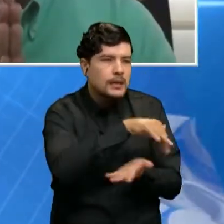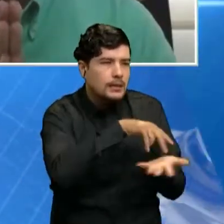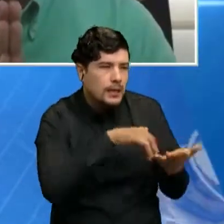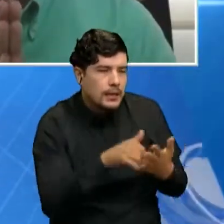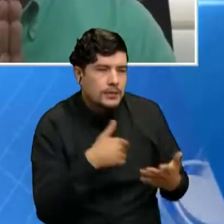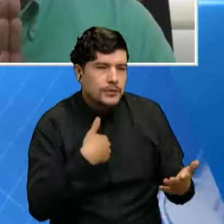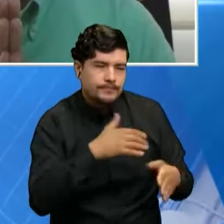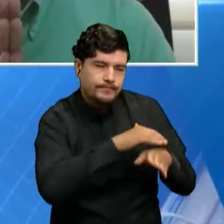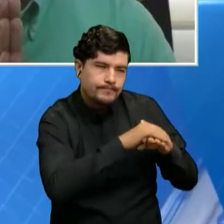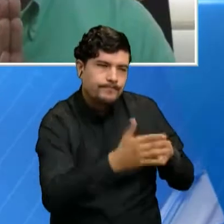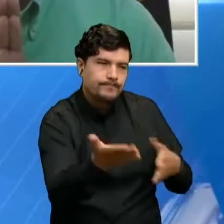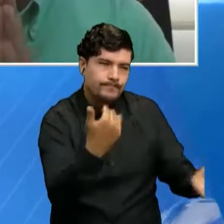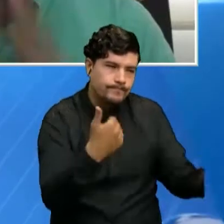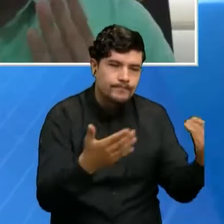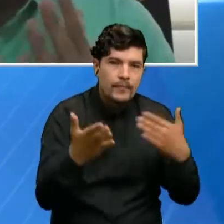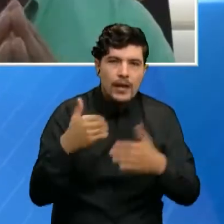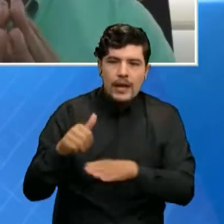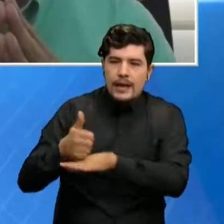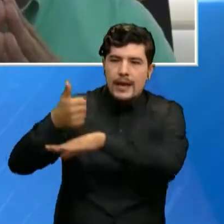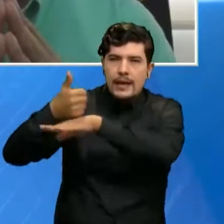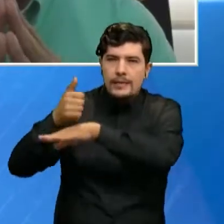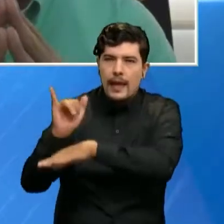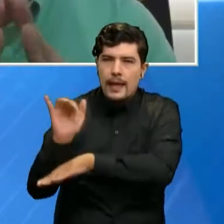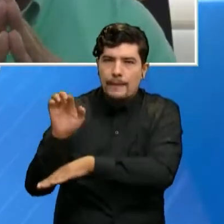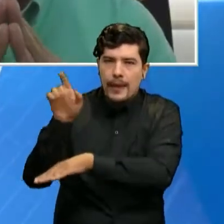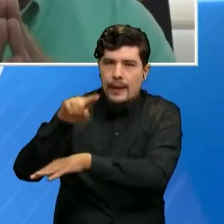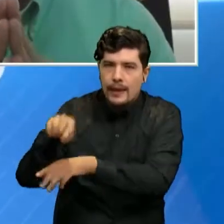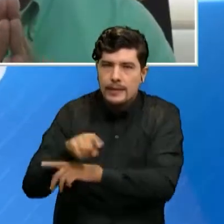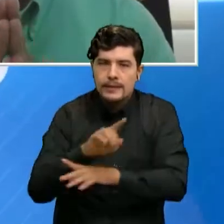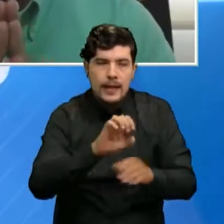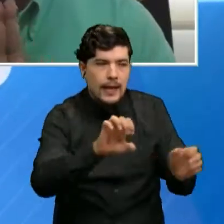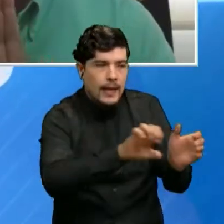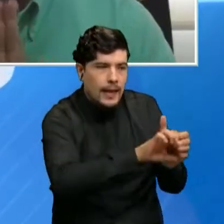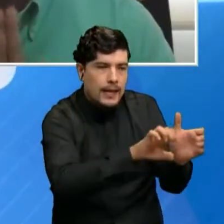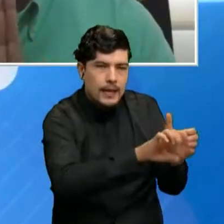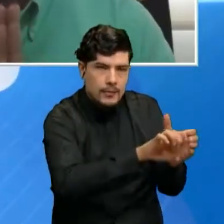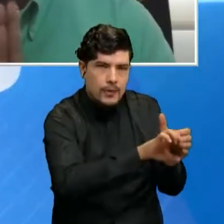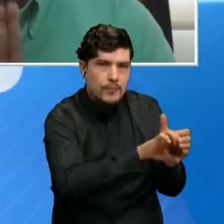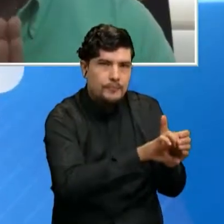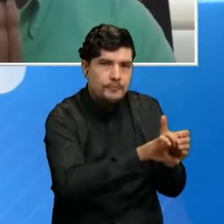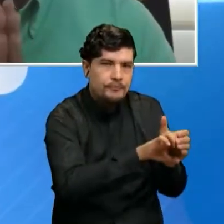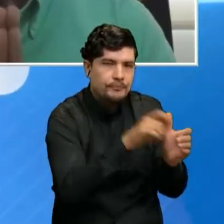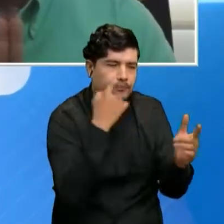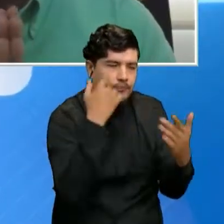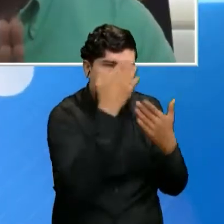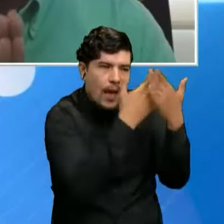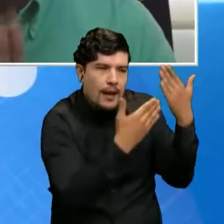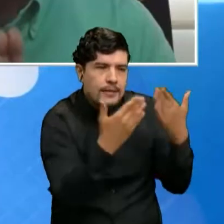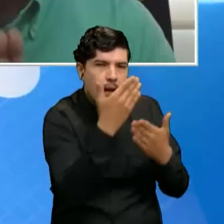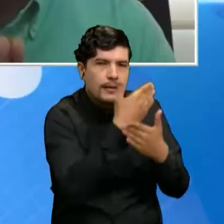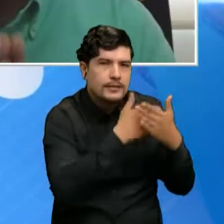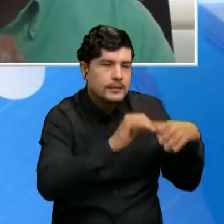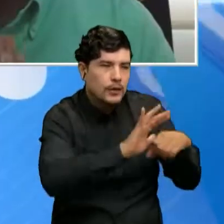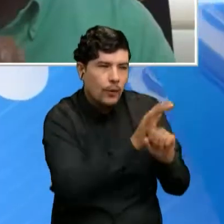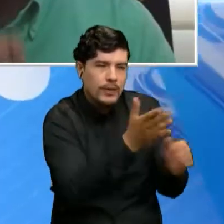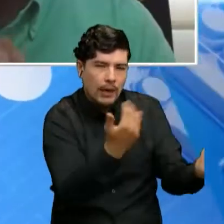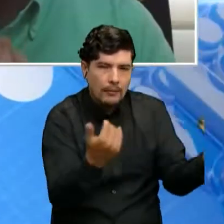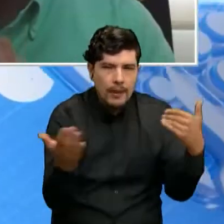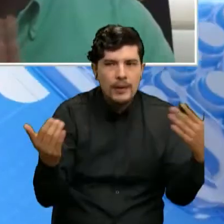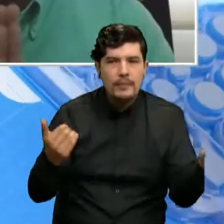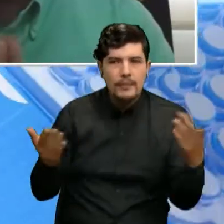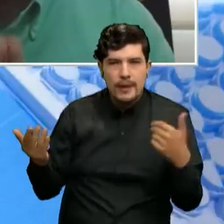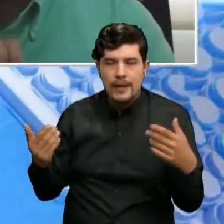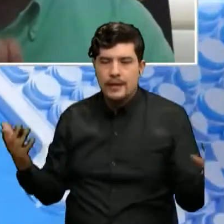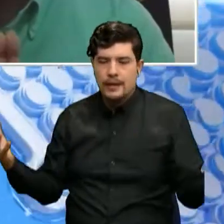algunos gerentes de las IPS, el equipo epidemiológico precisamente para analizar no solo la situación que está viviendo el